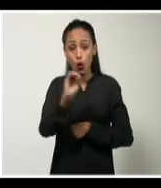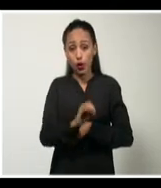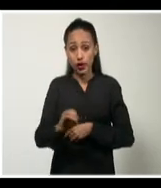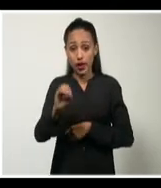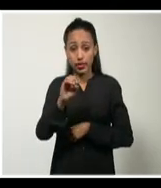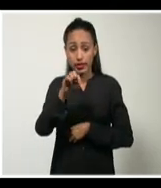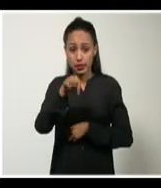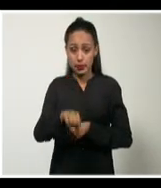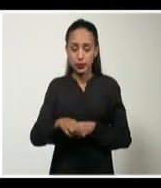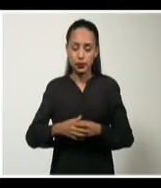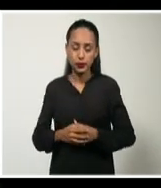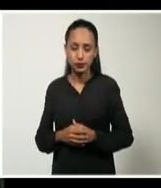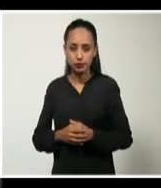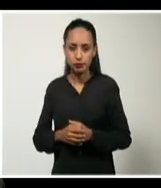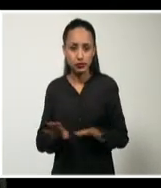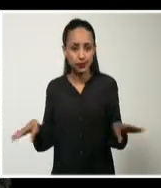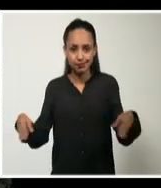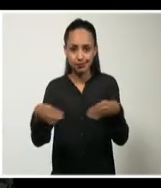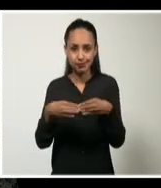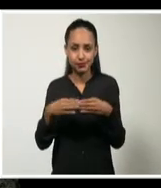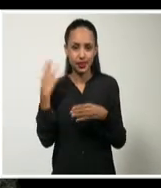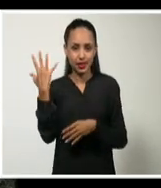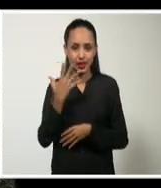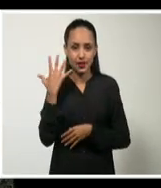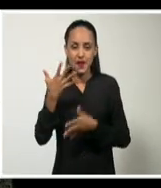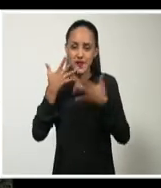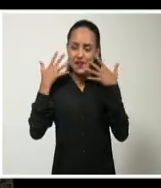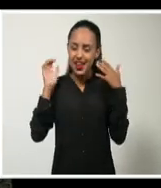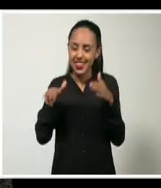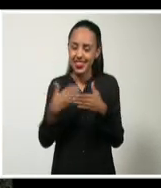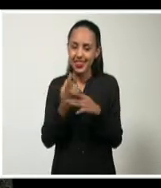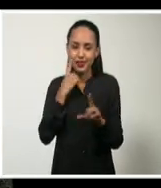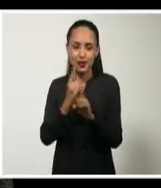oriental del país. Esto es todo en cuanto al tiempo. Que tengan un feliz día y hasta mañana.